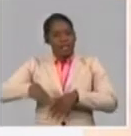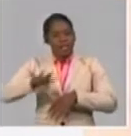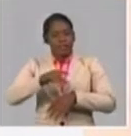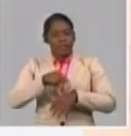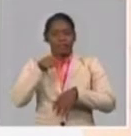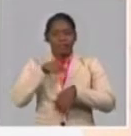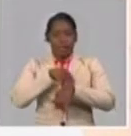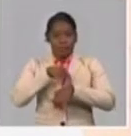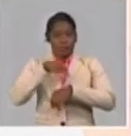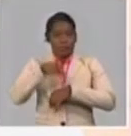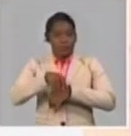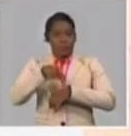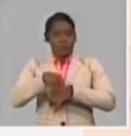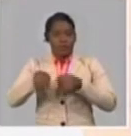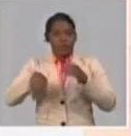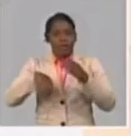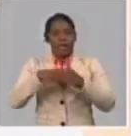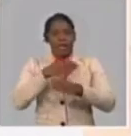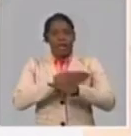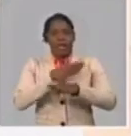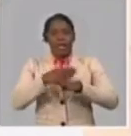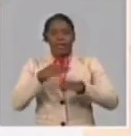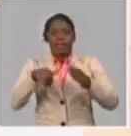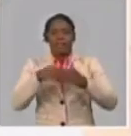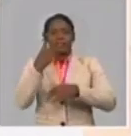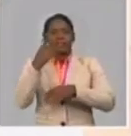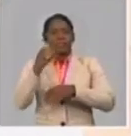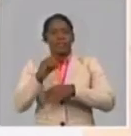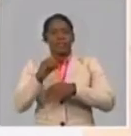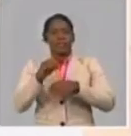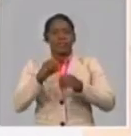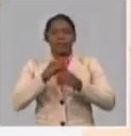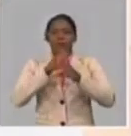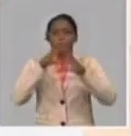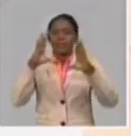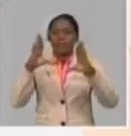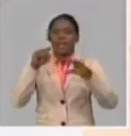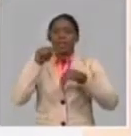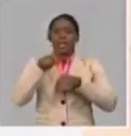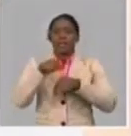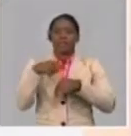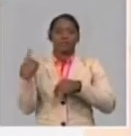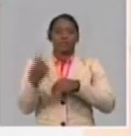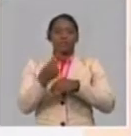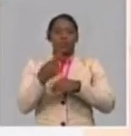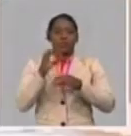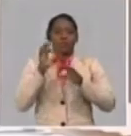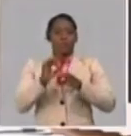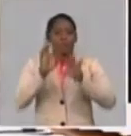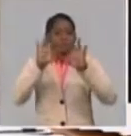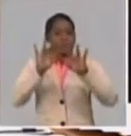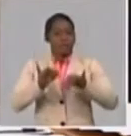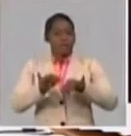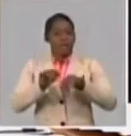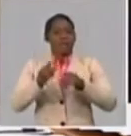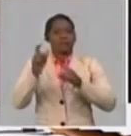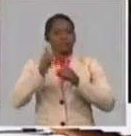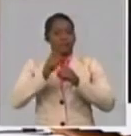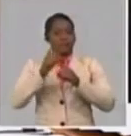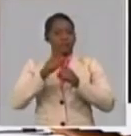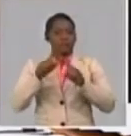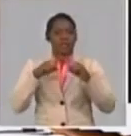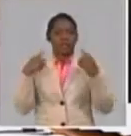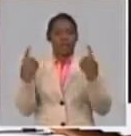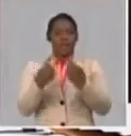hasta el día 30 compareciendo en la revista de la mañana los secretarios generales de los sindicatos nacionales. De manera que ellos